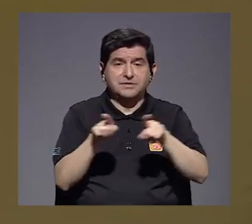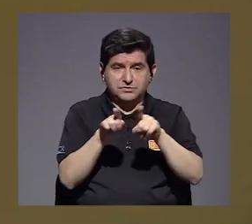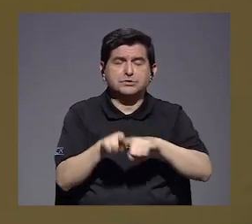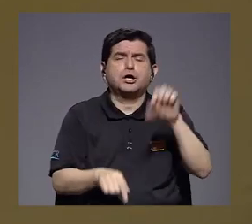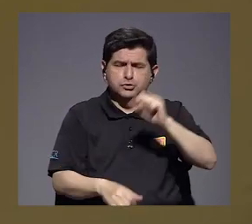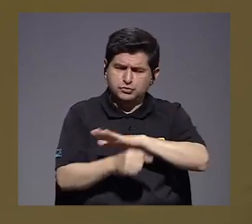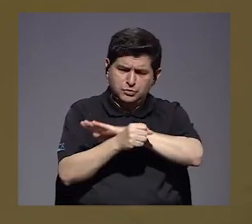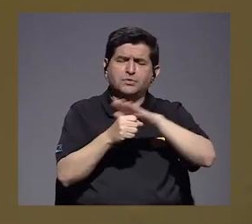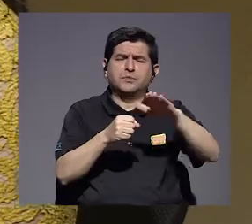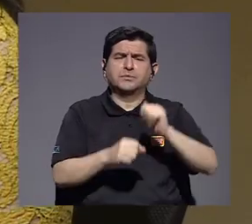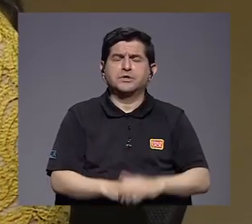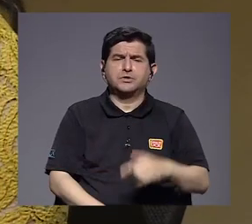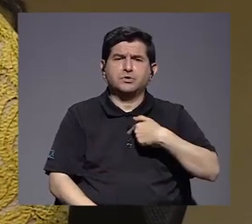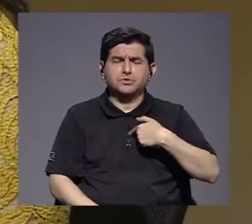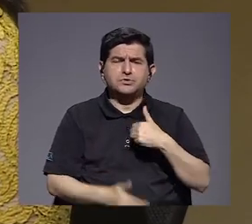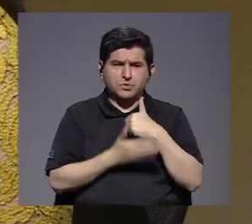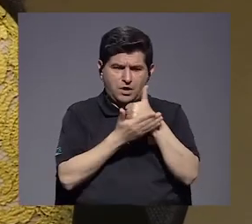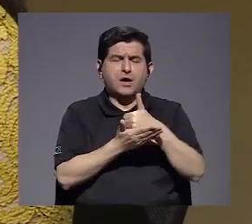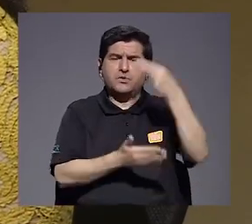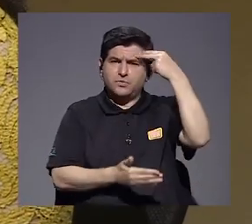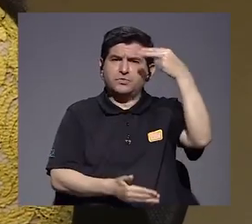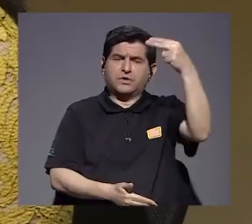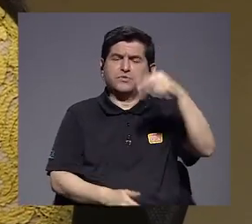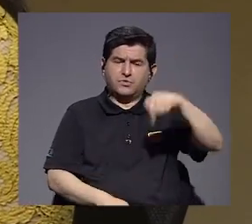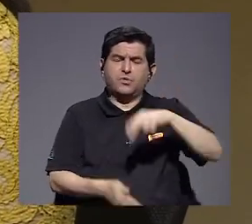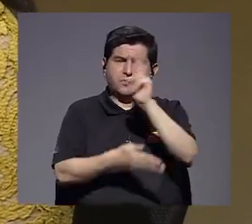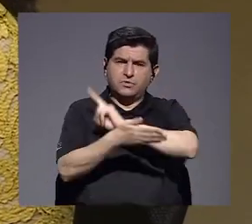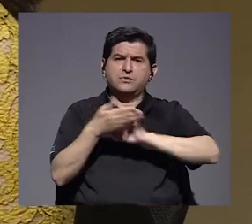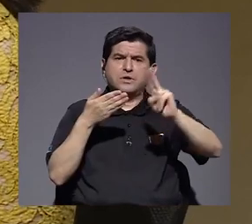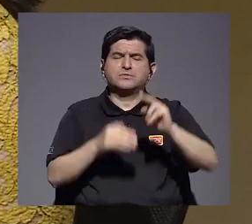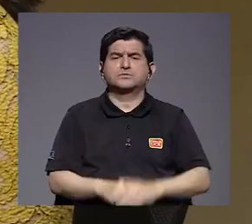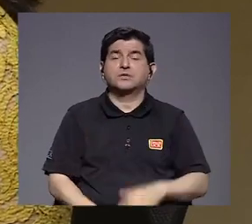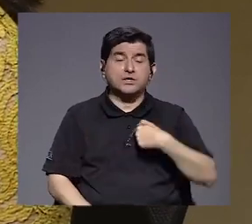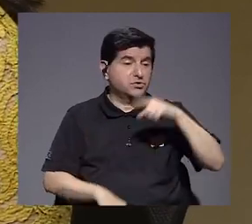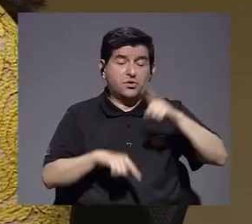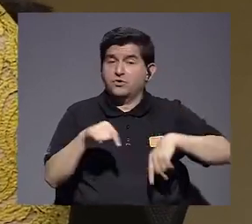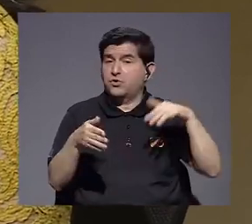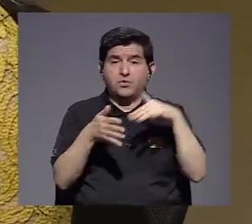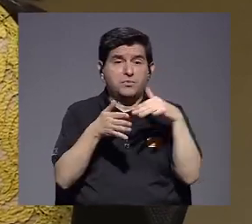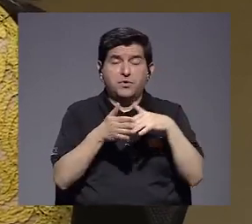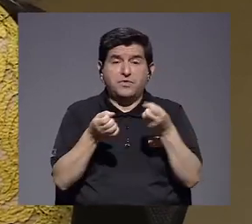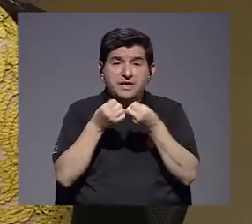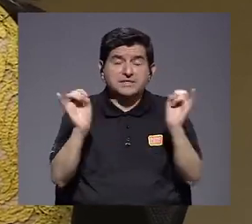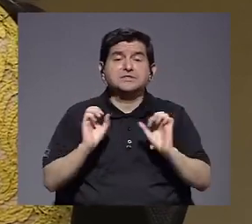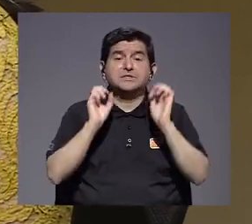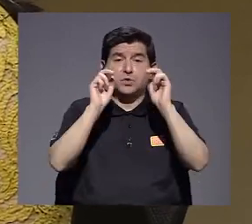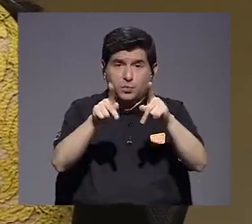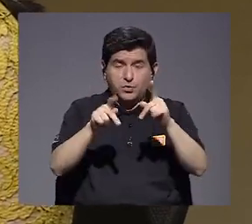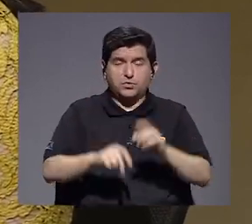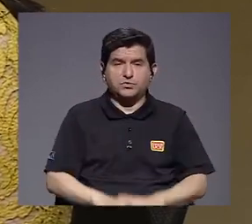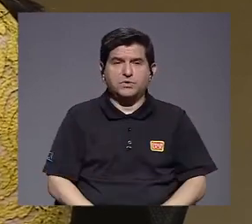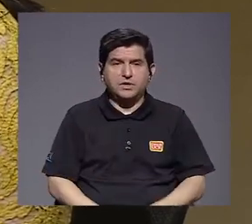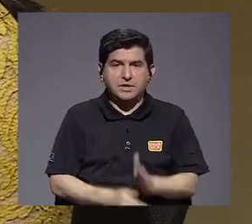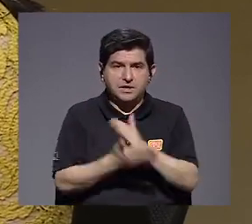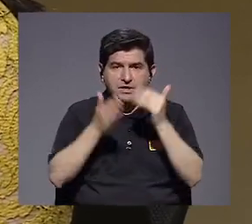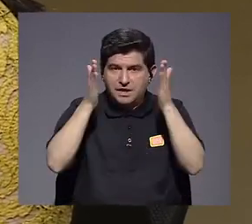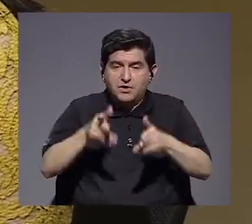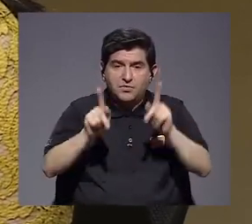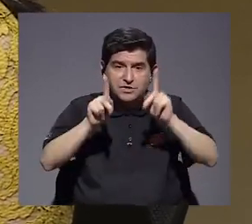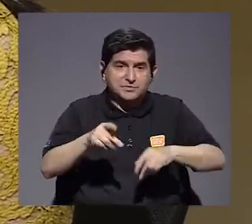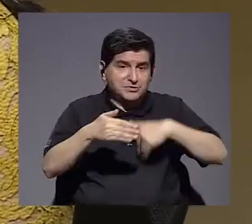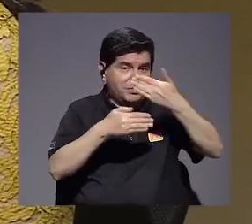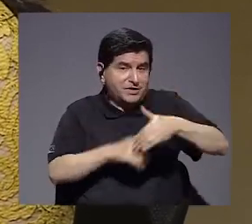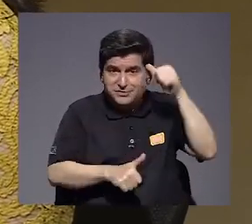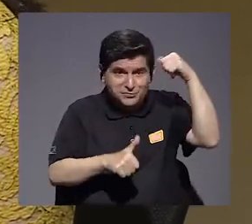también. Totalmente. Claro, yo tuve beca de honor de esta universidad. No hubiera podido estudiar si no fuera por esa posibilidad. Hay algunos que no se acuerdan